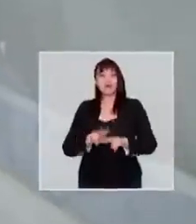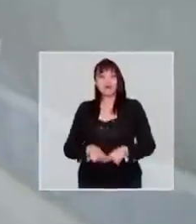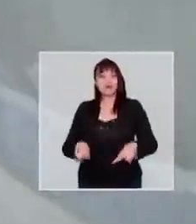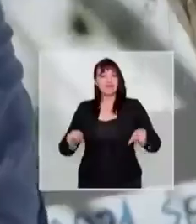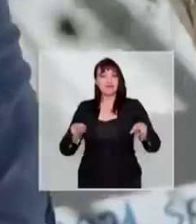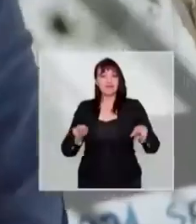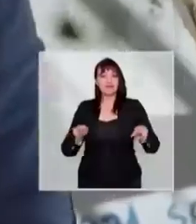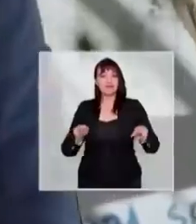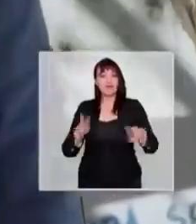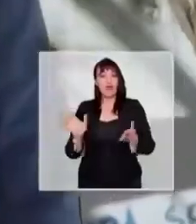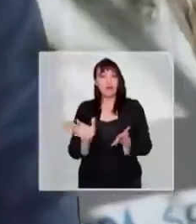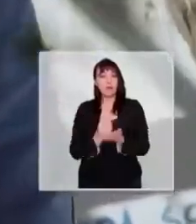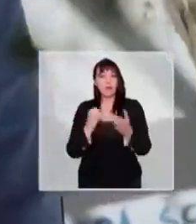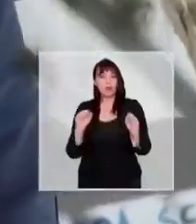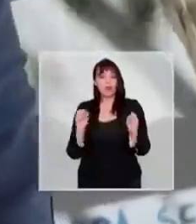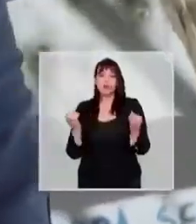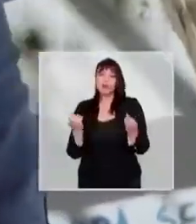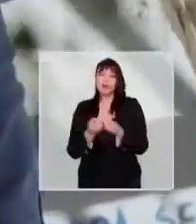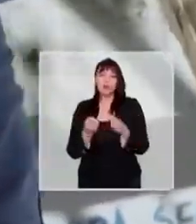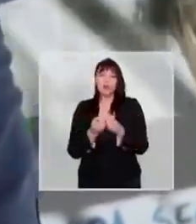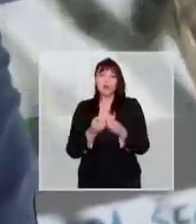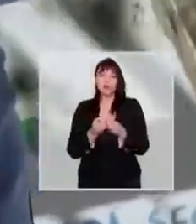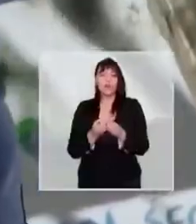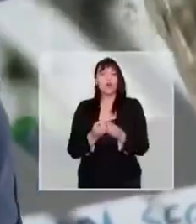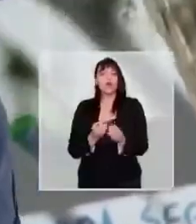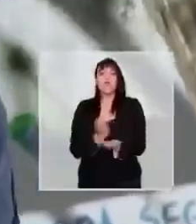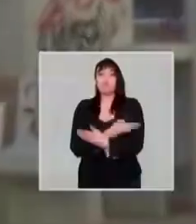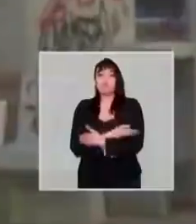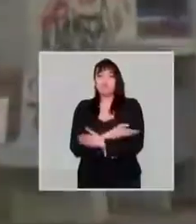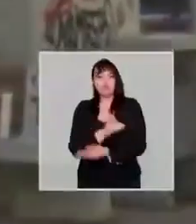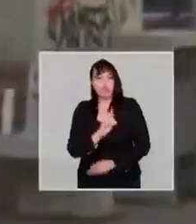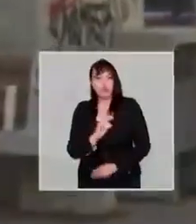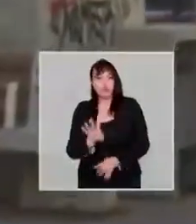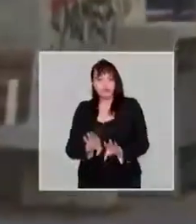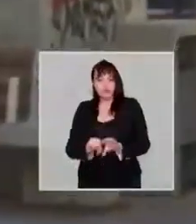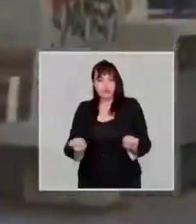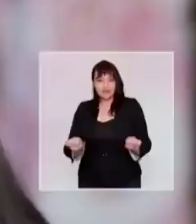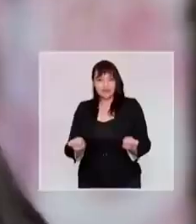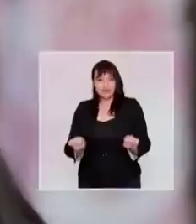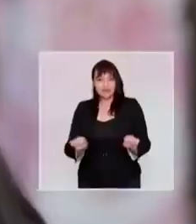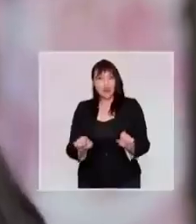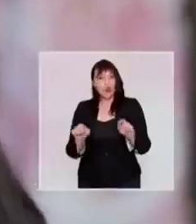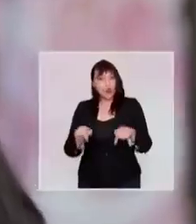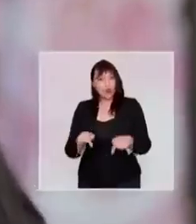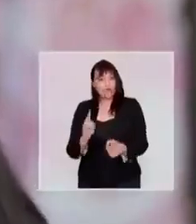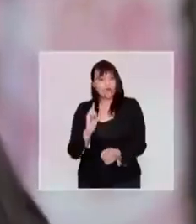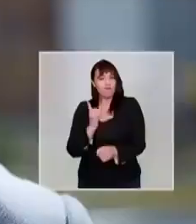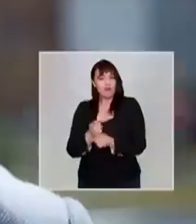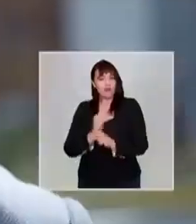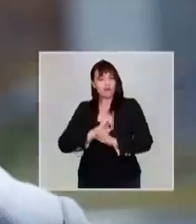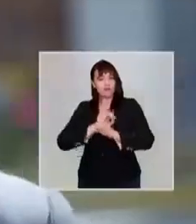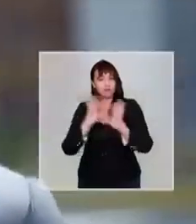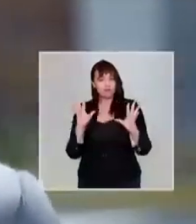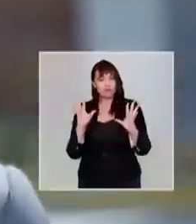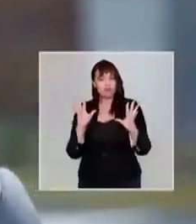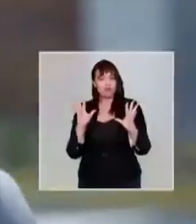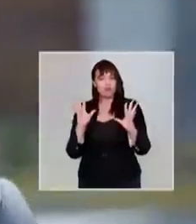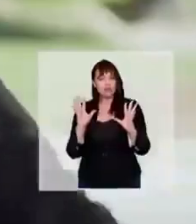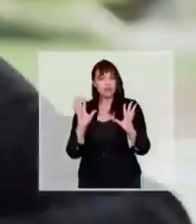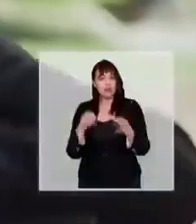con tranquilidad. Hemos logrado mucho y no nos vamos a rendir. Estamos de acuerdo. Hoy existe un mandato claro